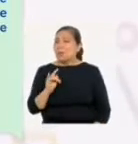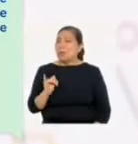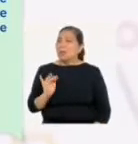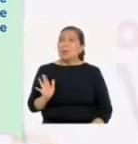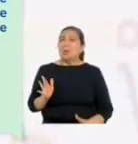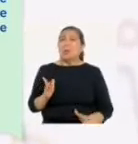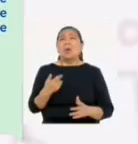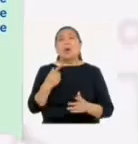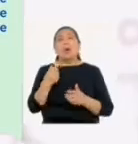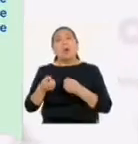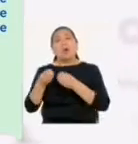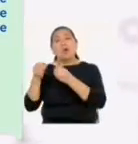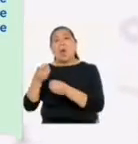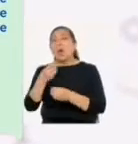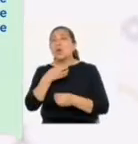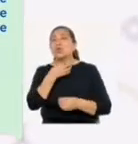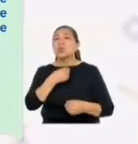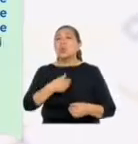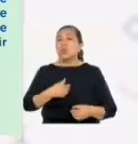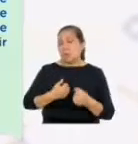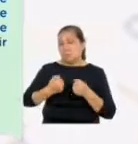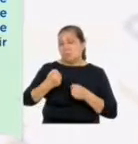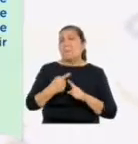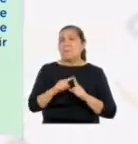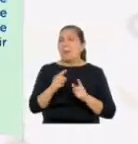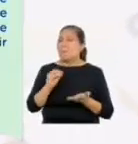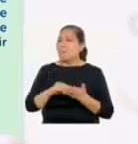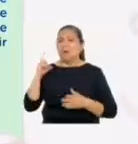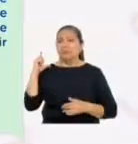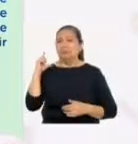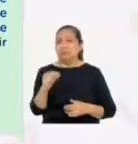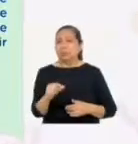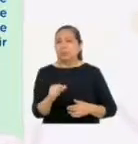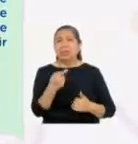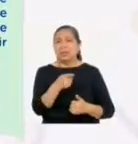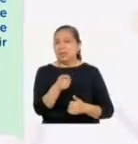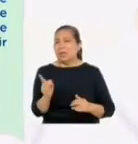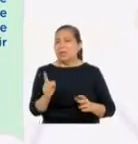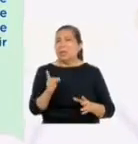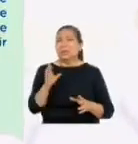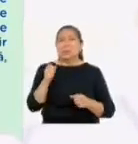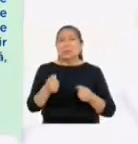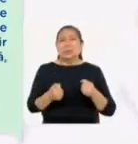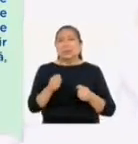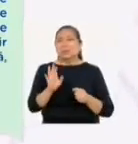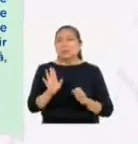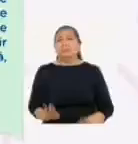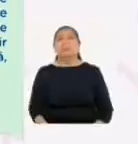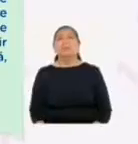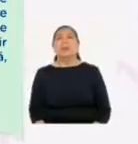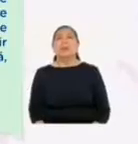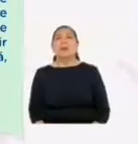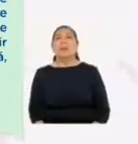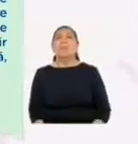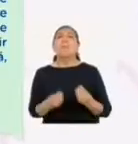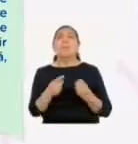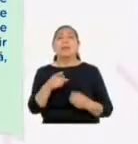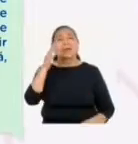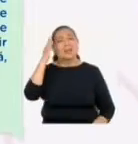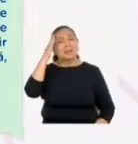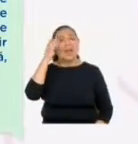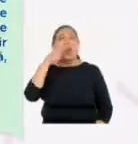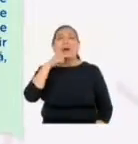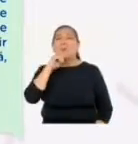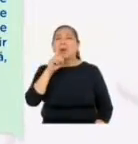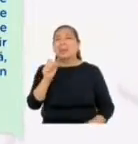que le deje vivir a su abuela. Pero yo manejo, obvio, para ir más rápido y evitar que ella arañe el carro de su mamá. Porque ya